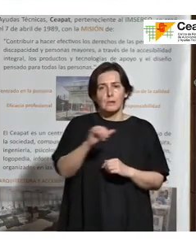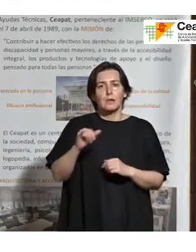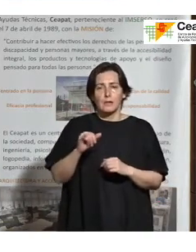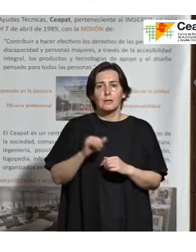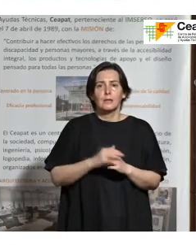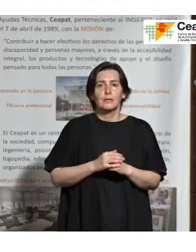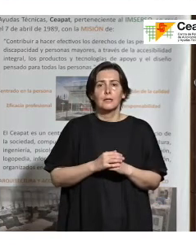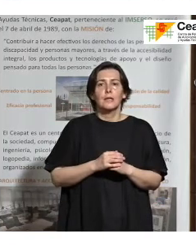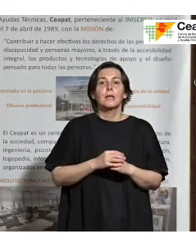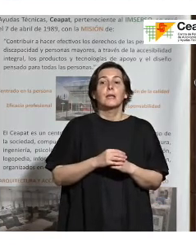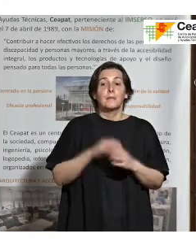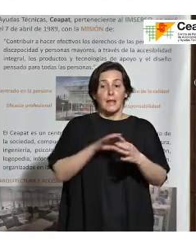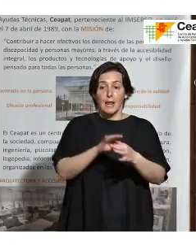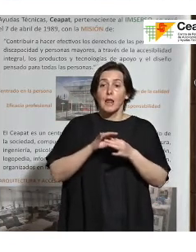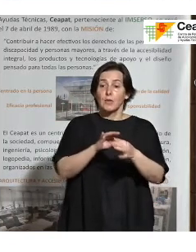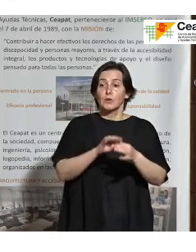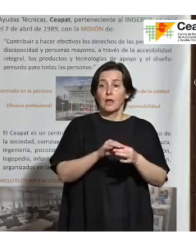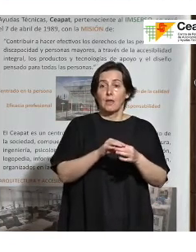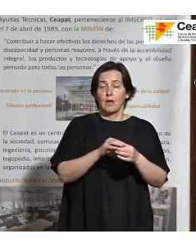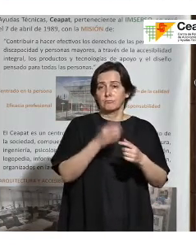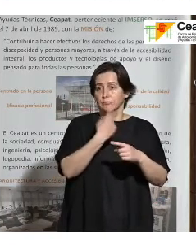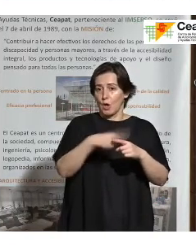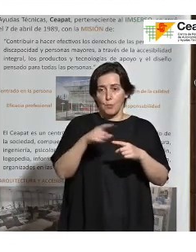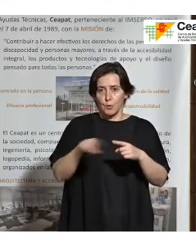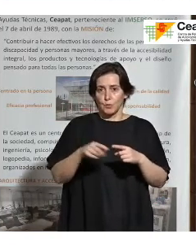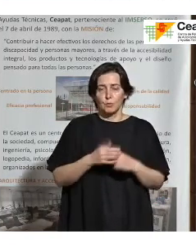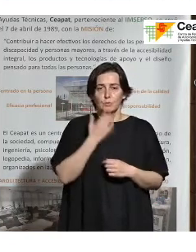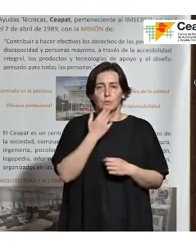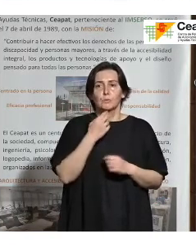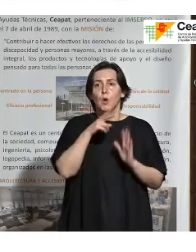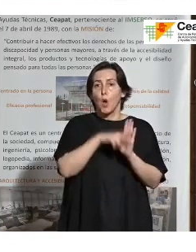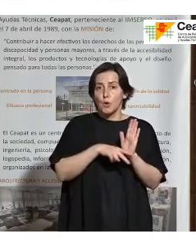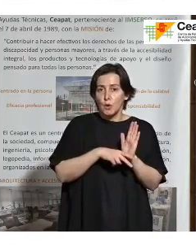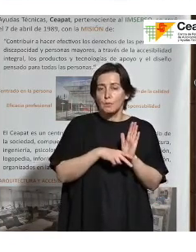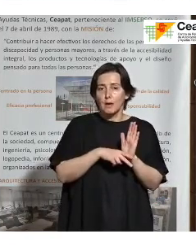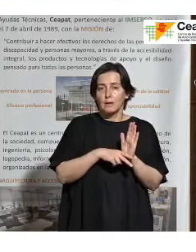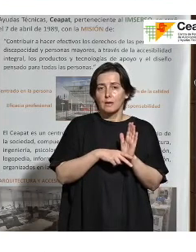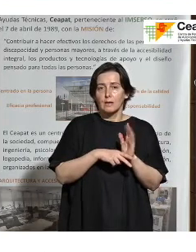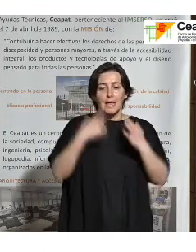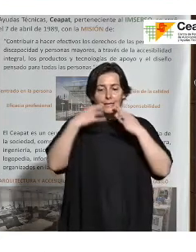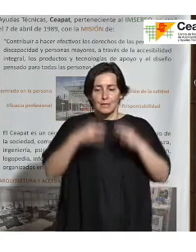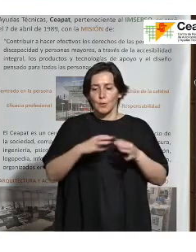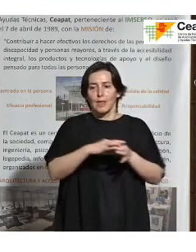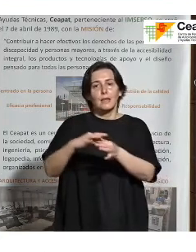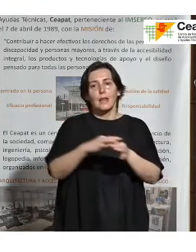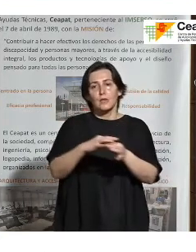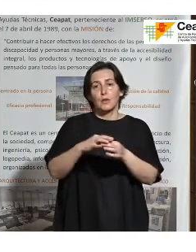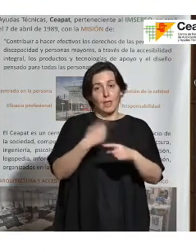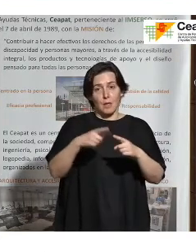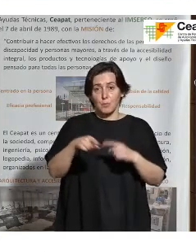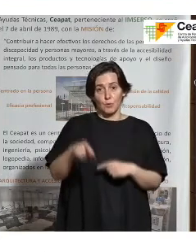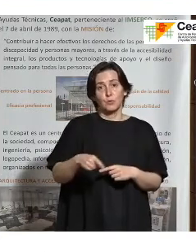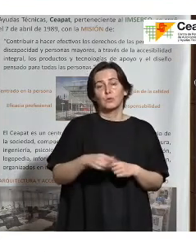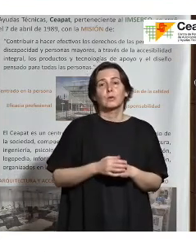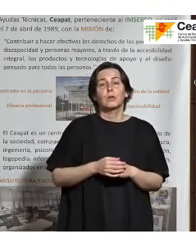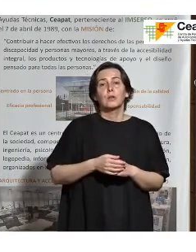productos que están, por ejemplo, aquí alrededor. Tenemos una norma que avala su seguridad y nos